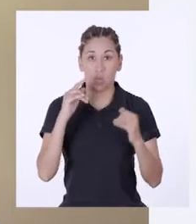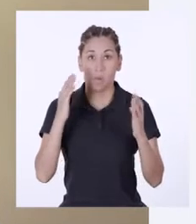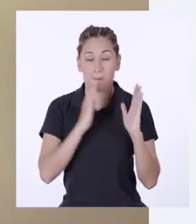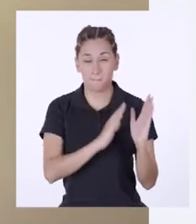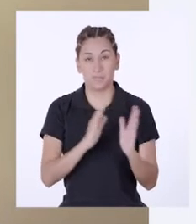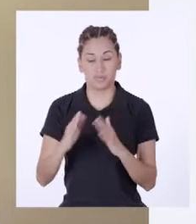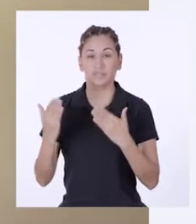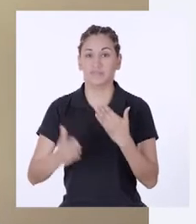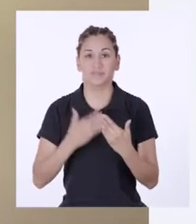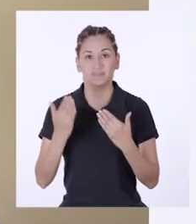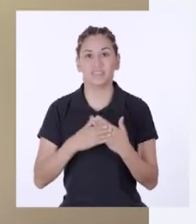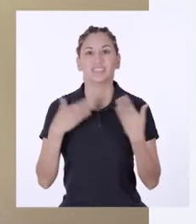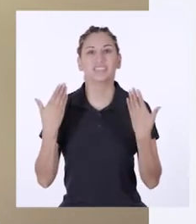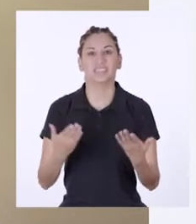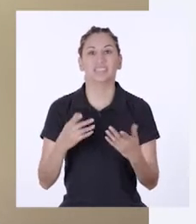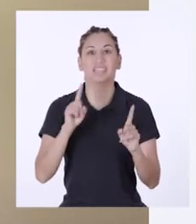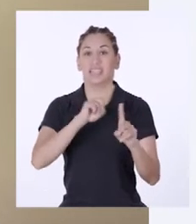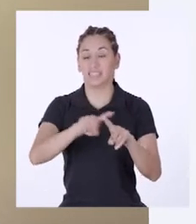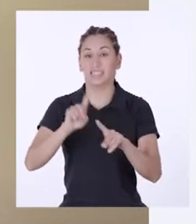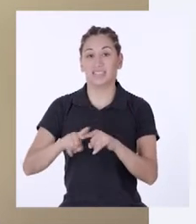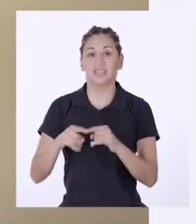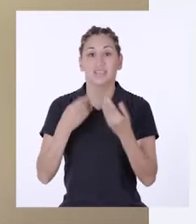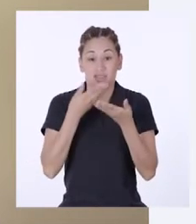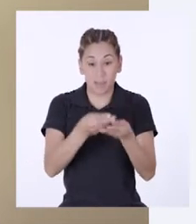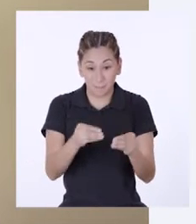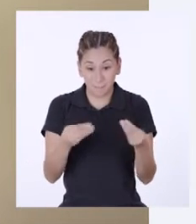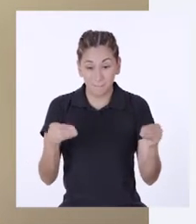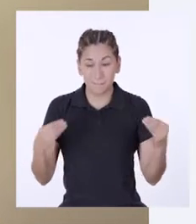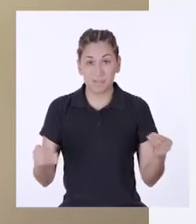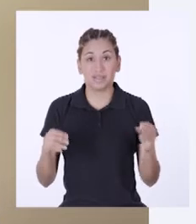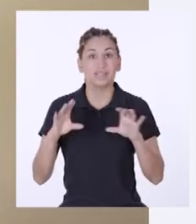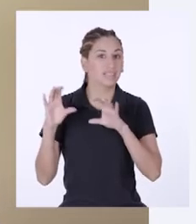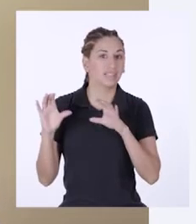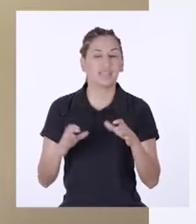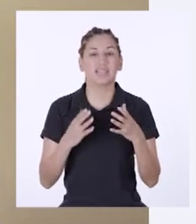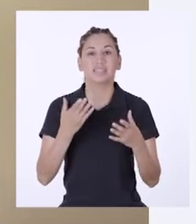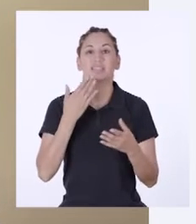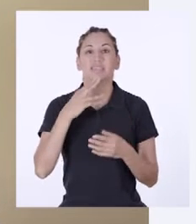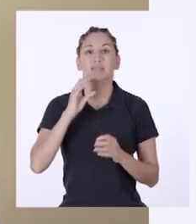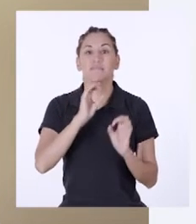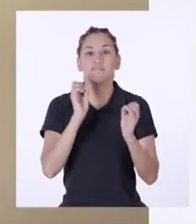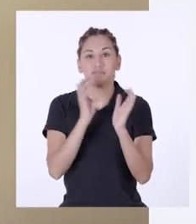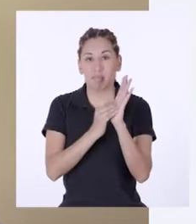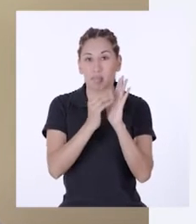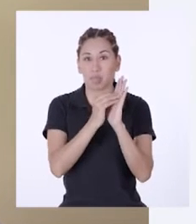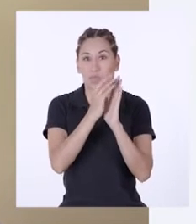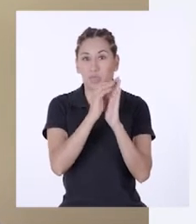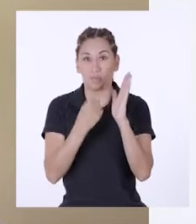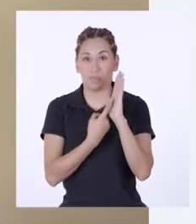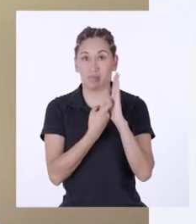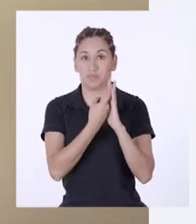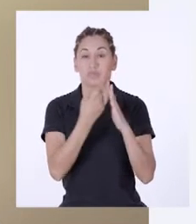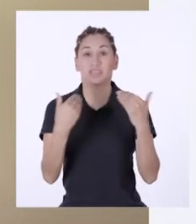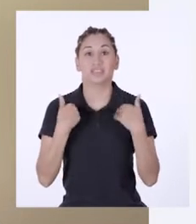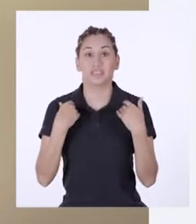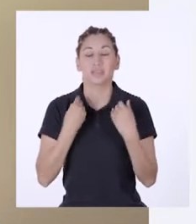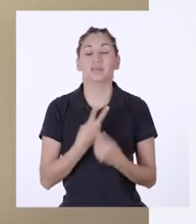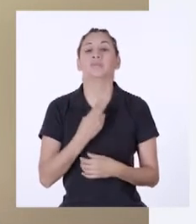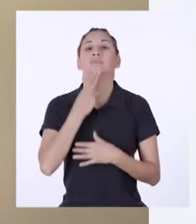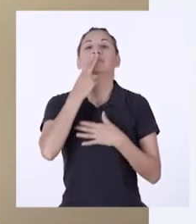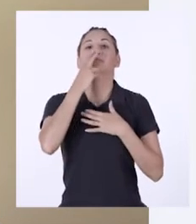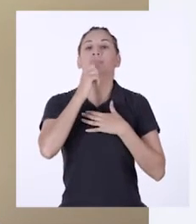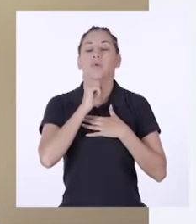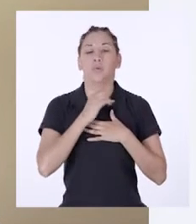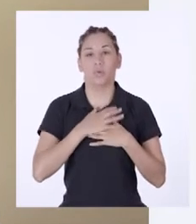aerobio, es decir, que la degradación de la materia orgánica es realizado por microorganismos que necesitan oxígeno para